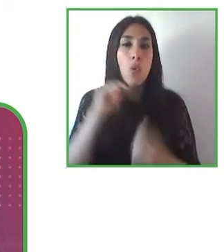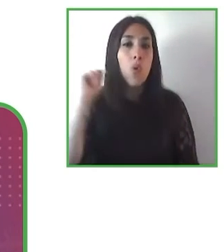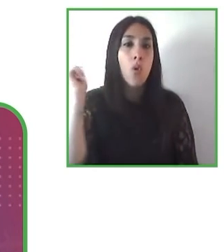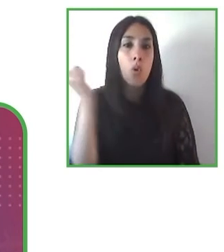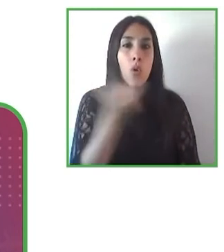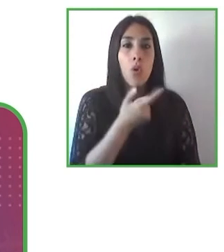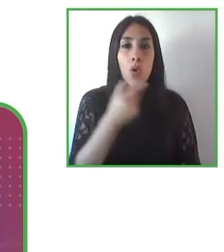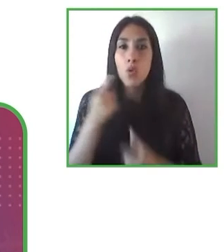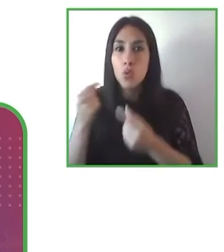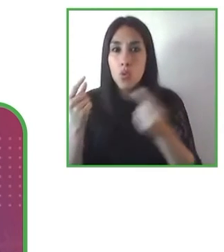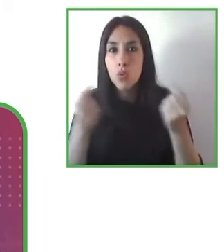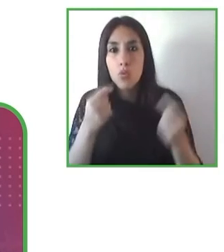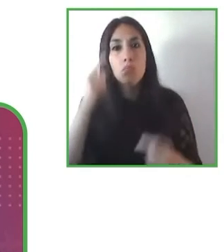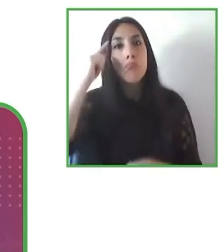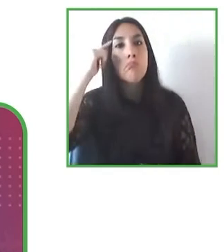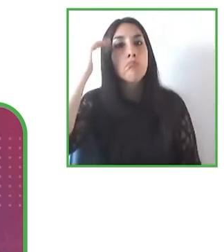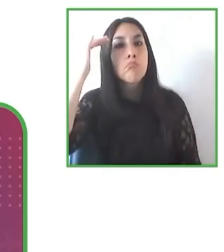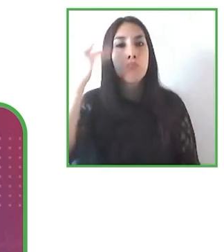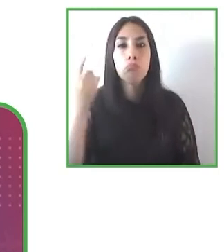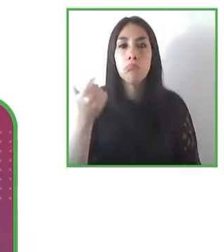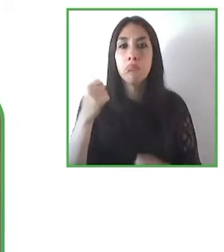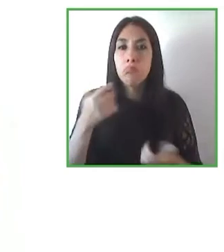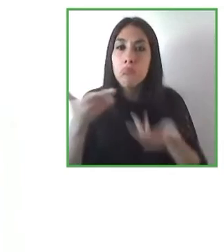personas ese sería mi mensaje